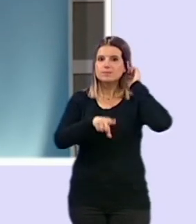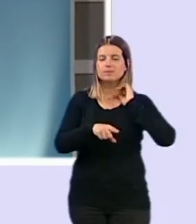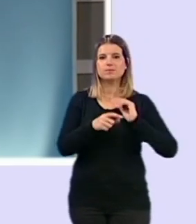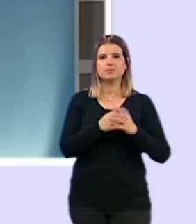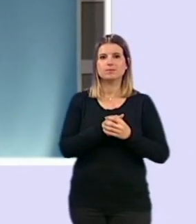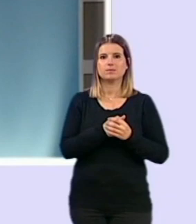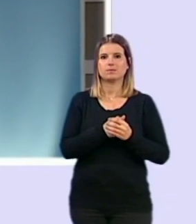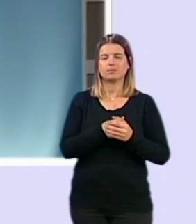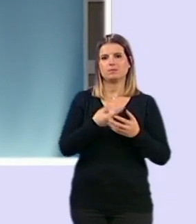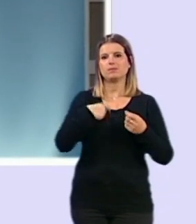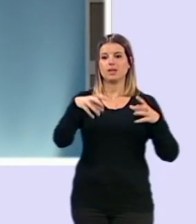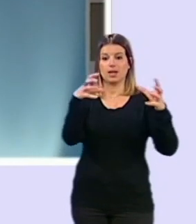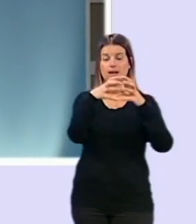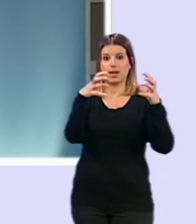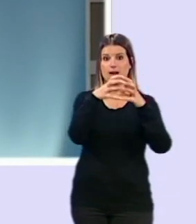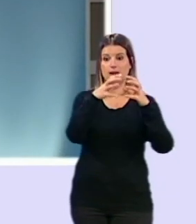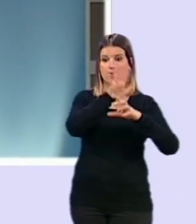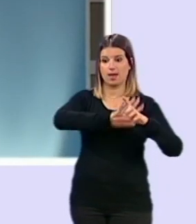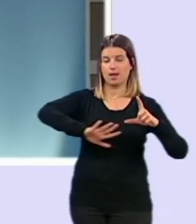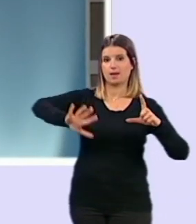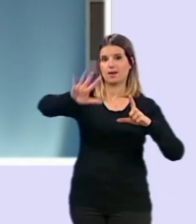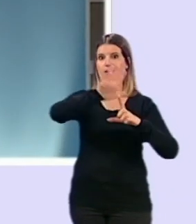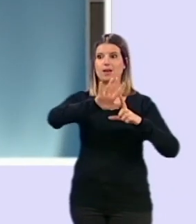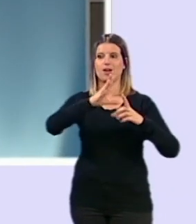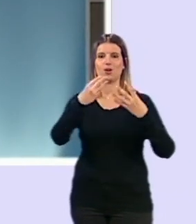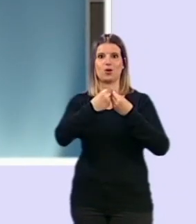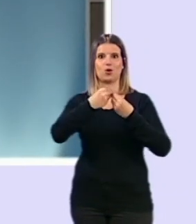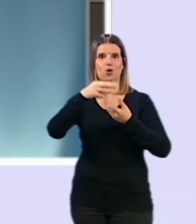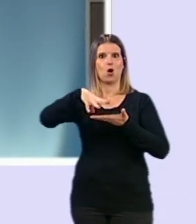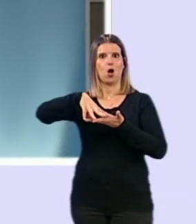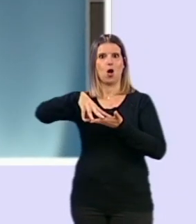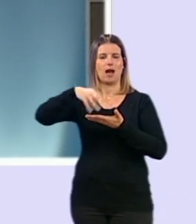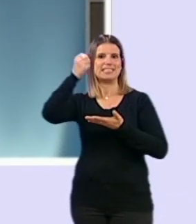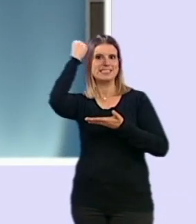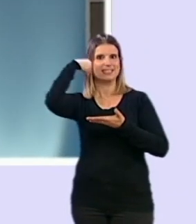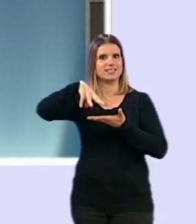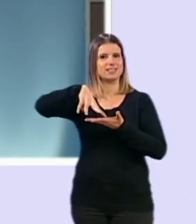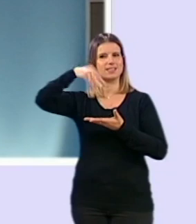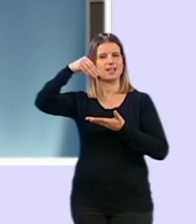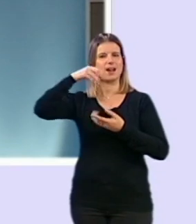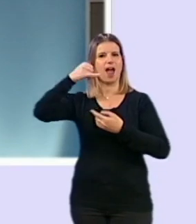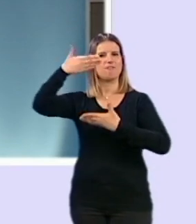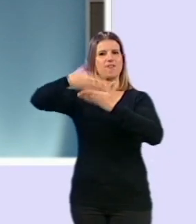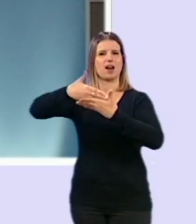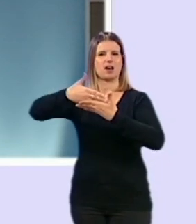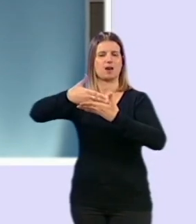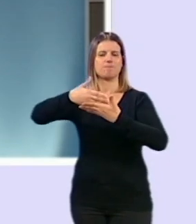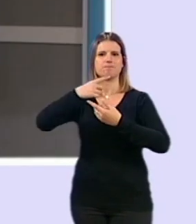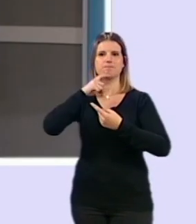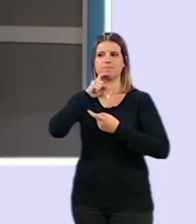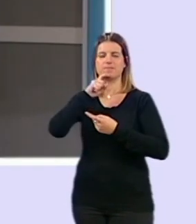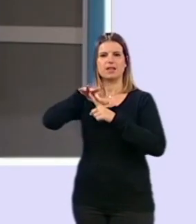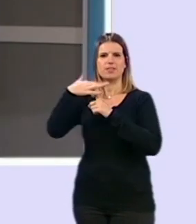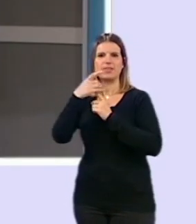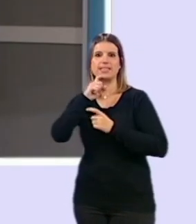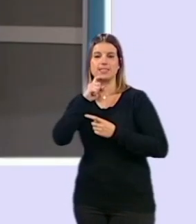de Granada con la sierra, ahí como barrera natural, también complica mucho la situación. Sí, lo complica